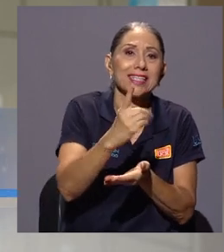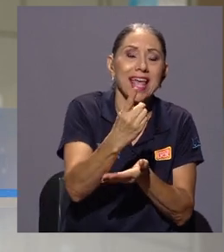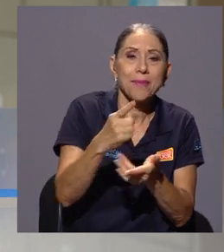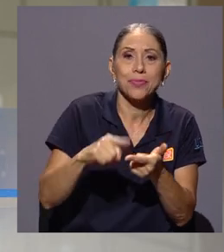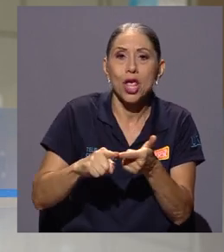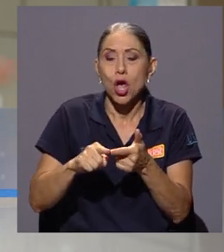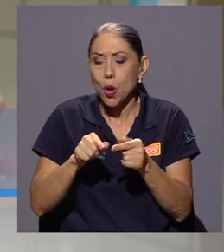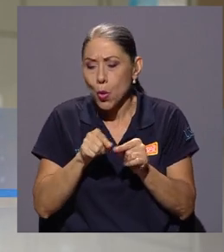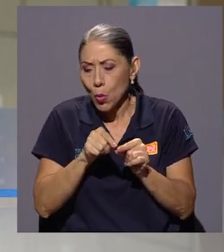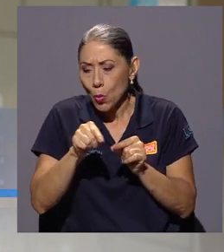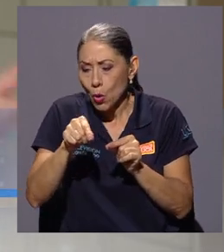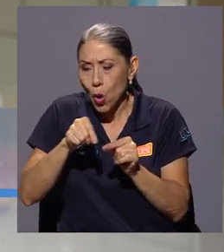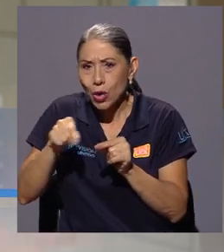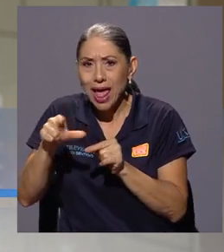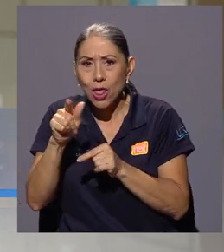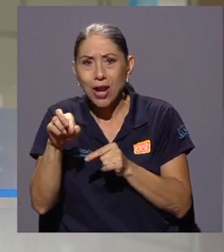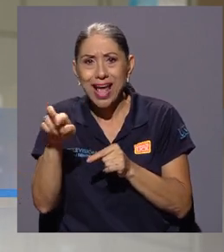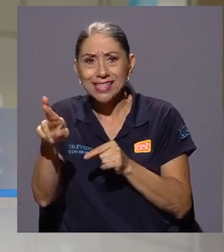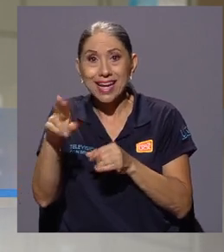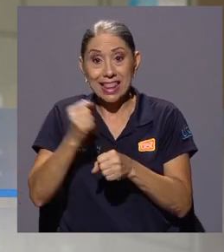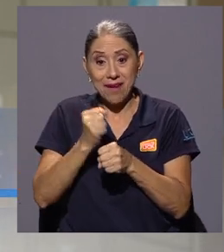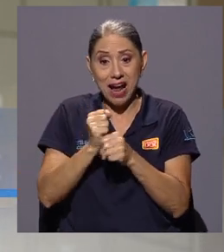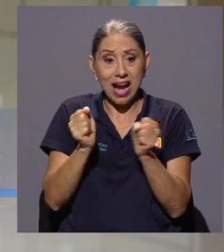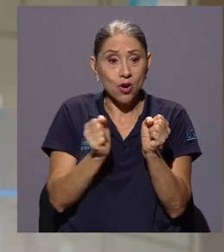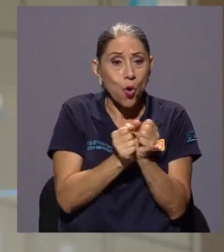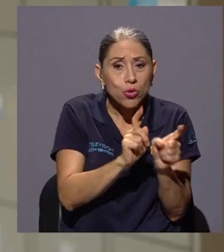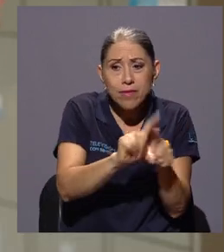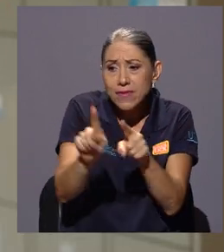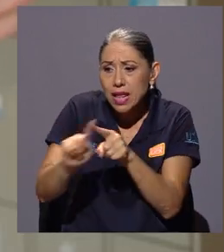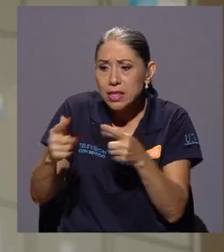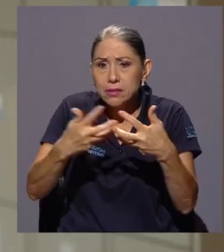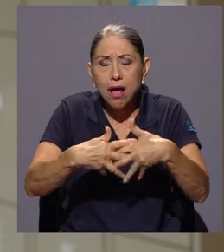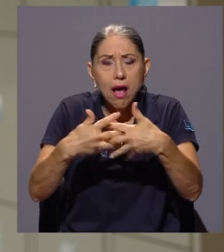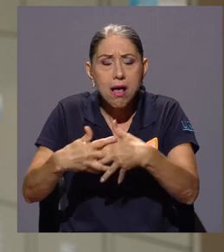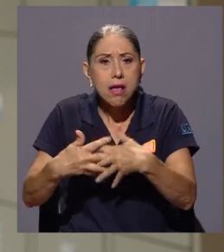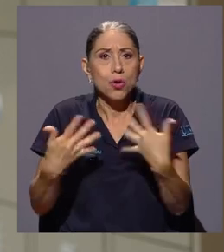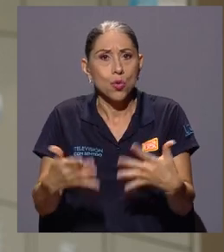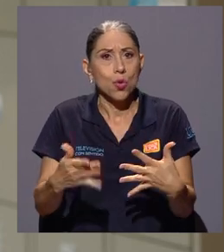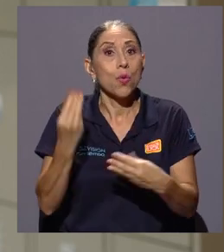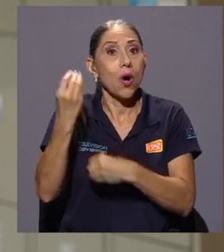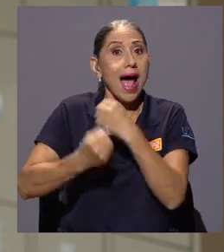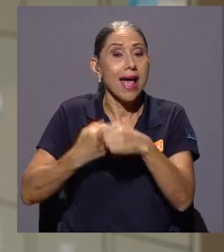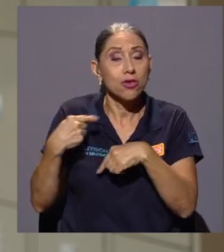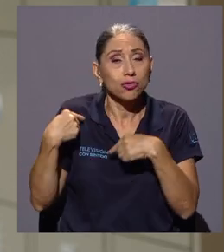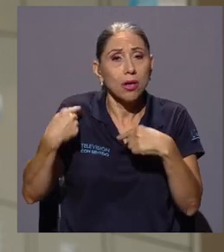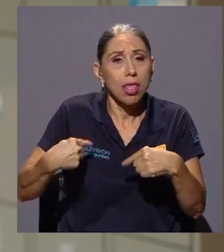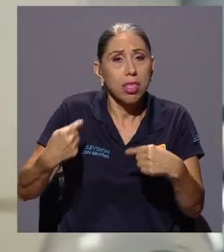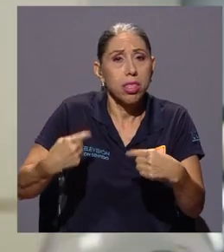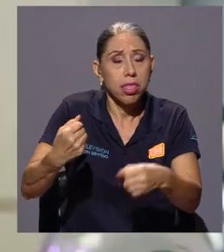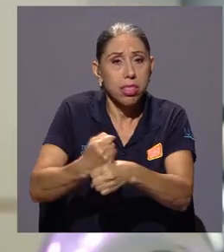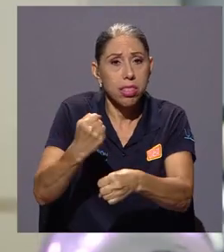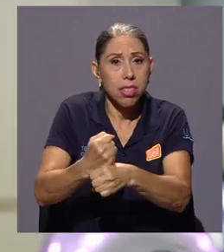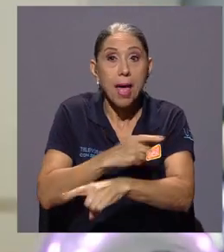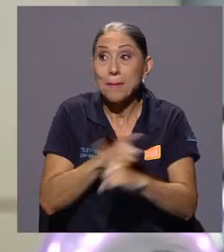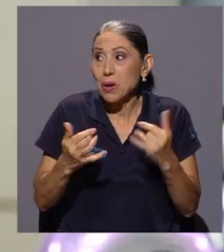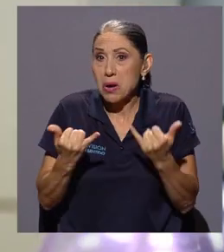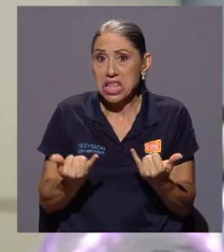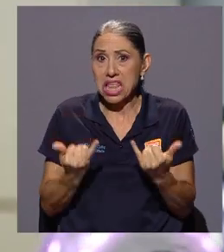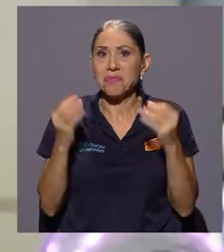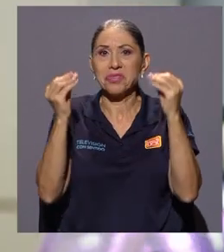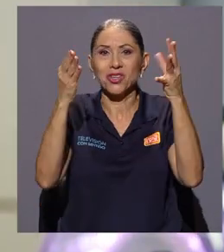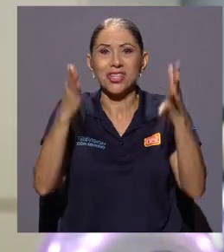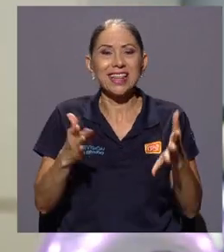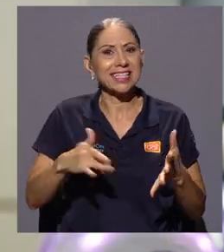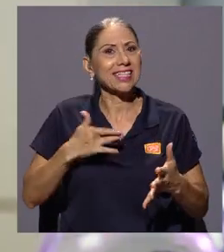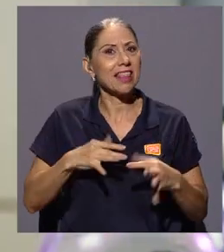trabajar con placas electrónicas, con todo tipo de sensores y eso ha sido un camino que nos ha tomado varios años, pero en este momento ya las